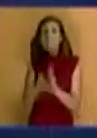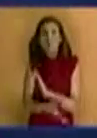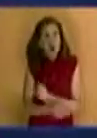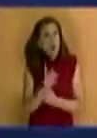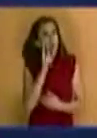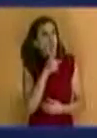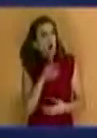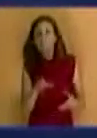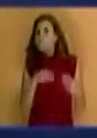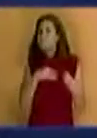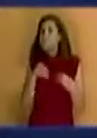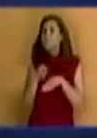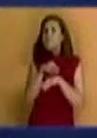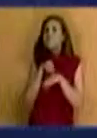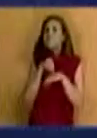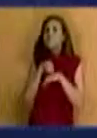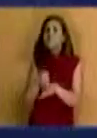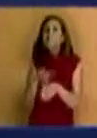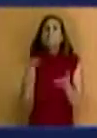rechazando el Ministerio de Transporte?